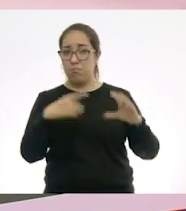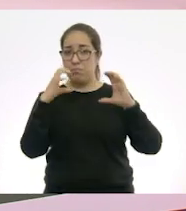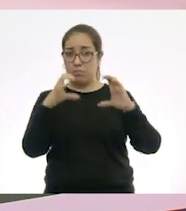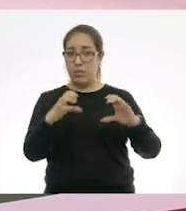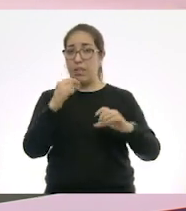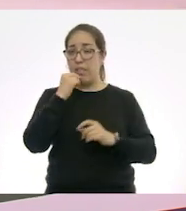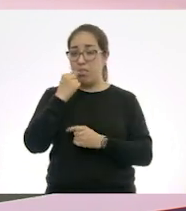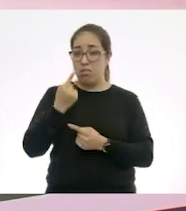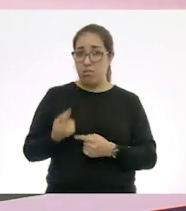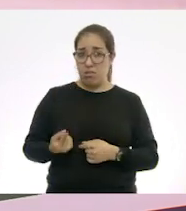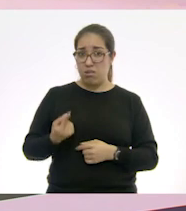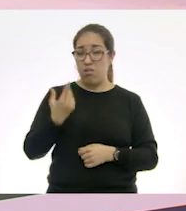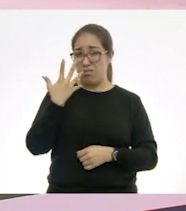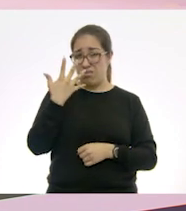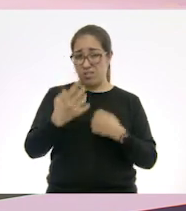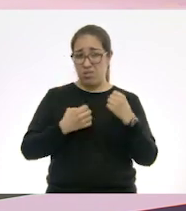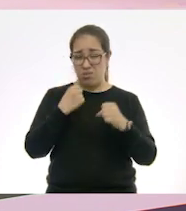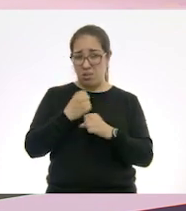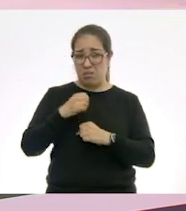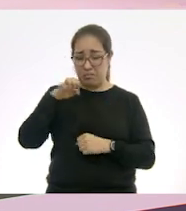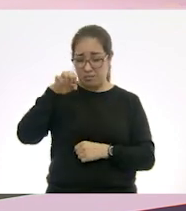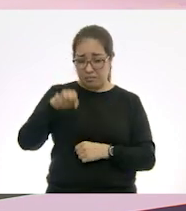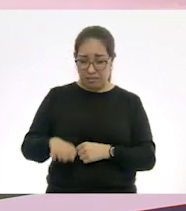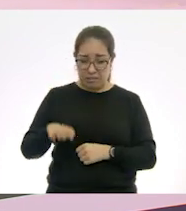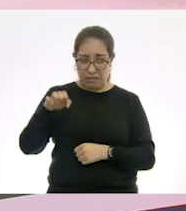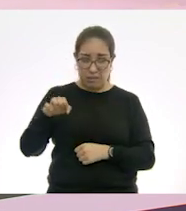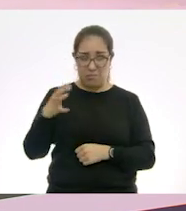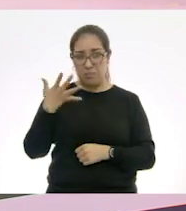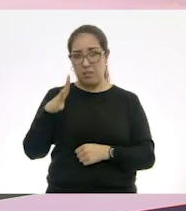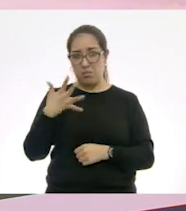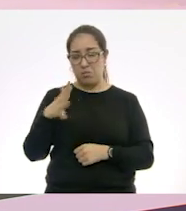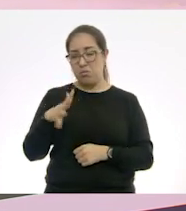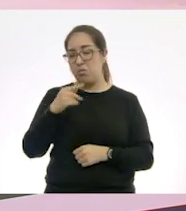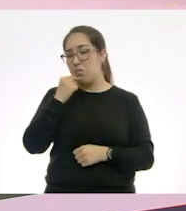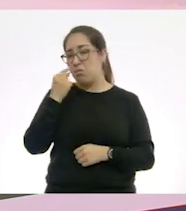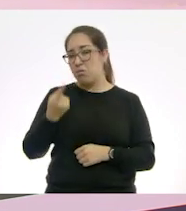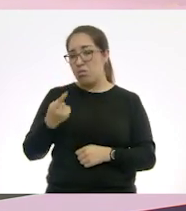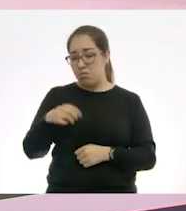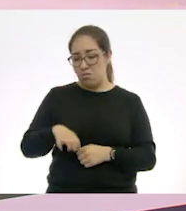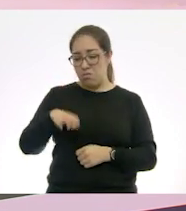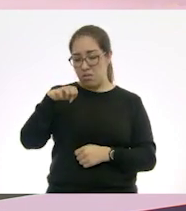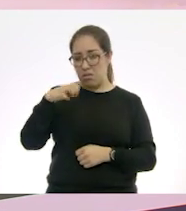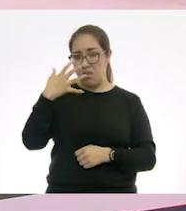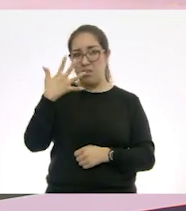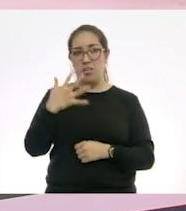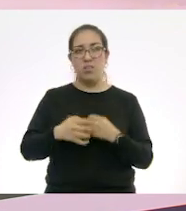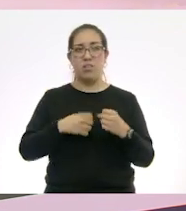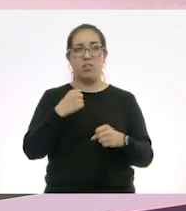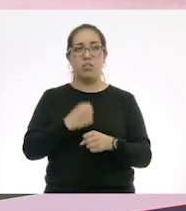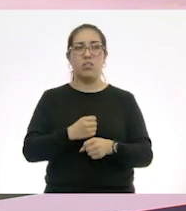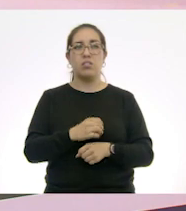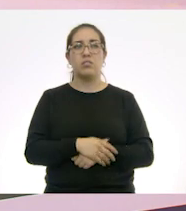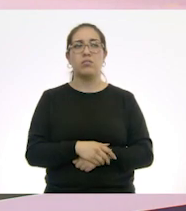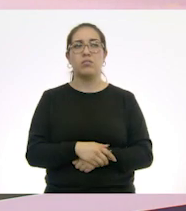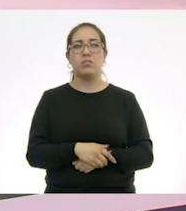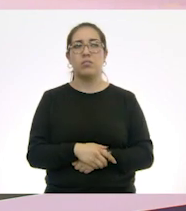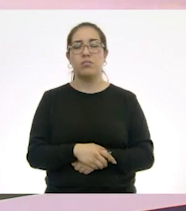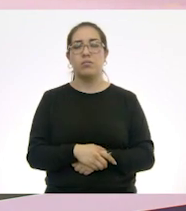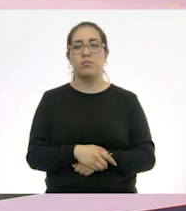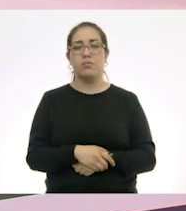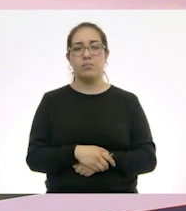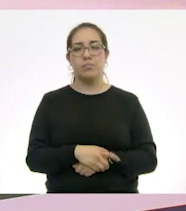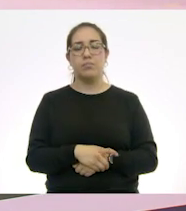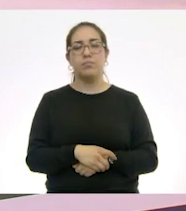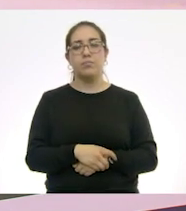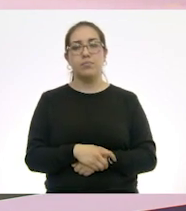5 años, este es en el caso si ya hay alguien enfermo, ¿sí? En el caso de 5, perdón, en el caso de niños menores